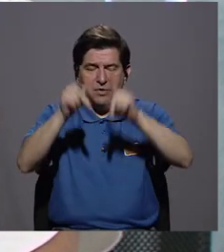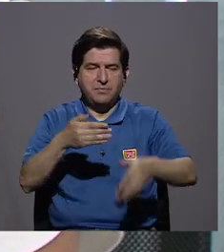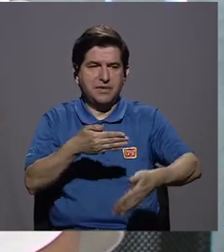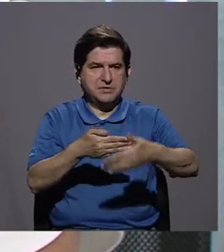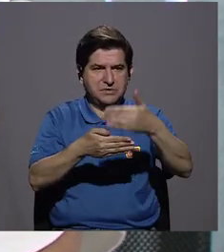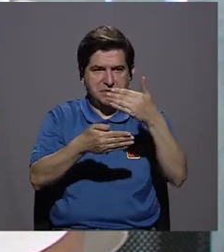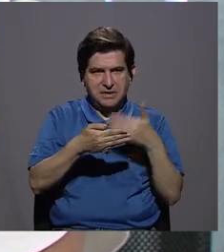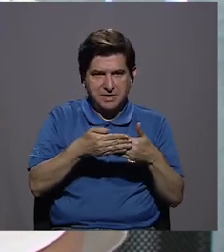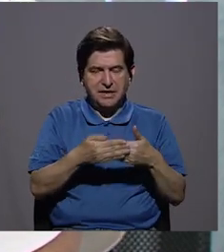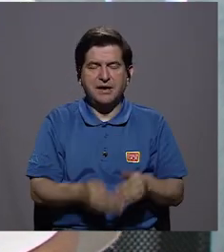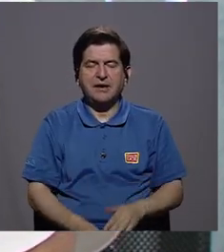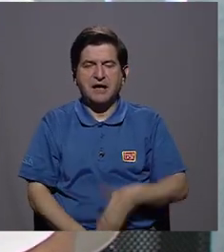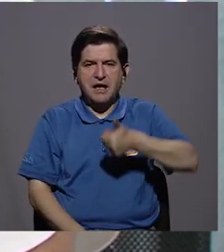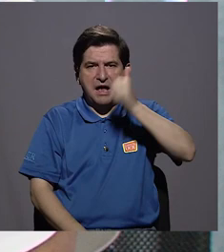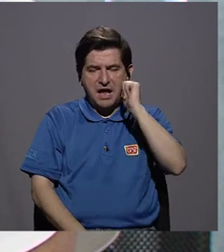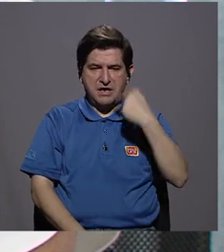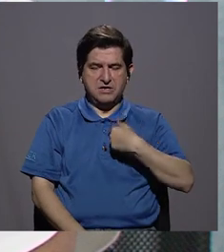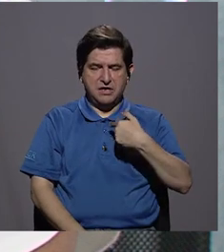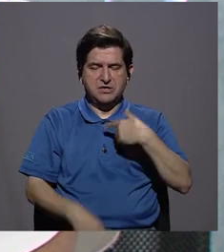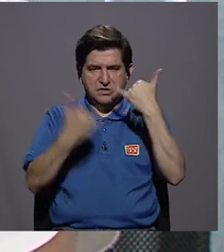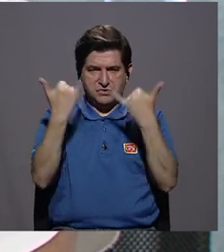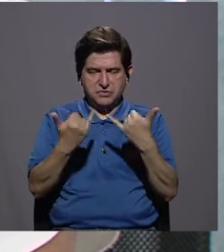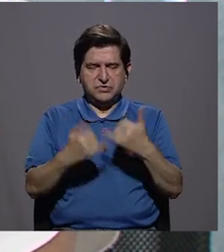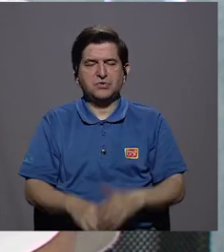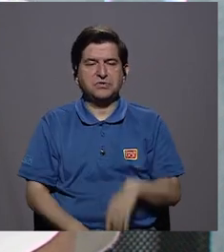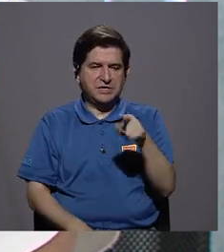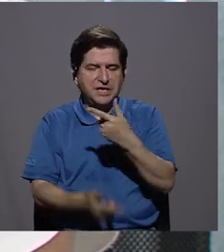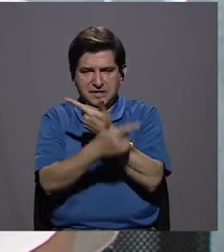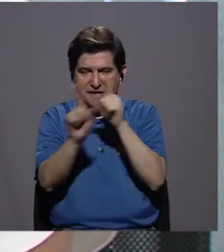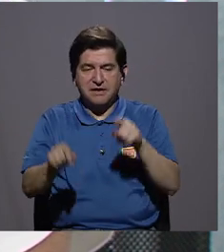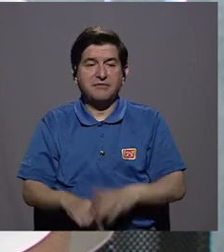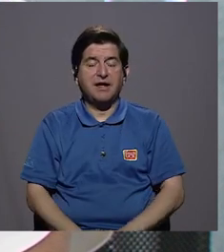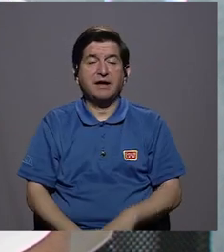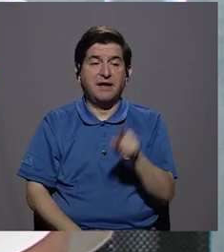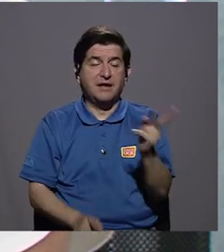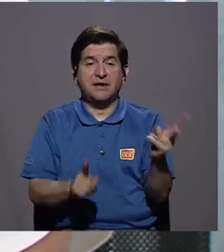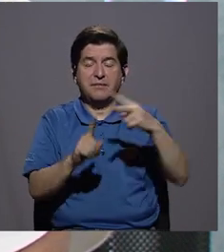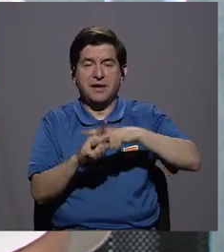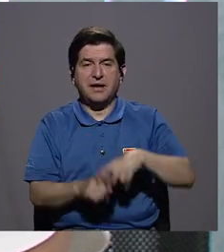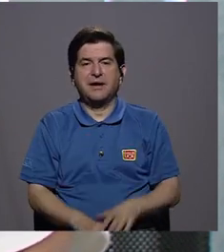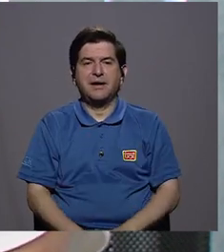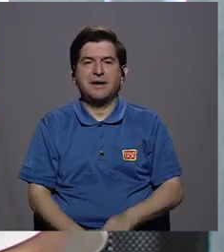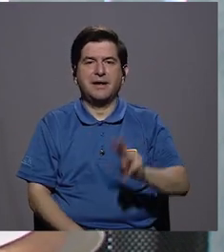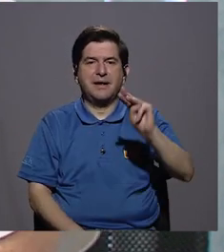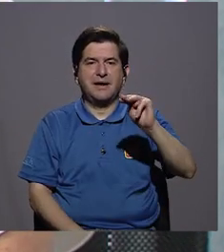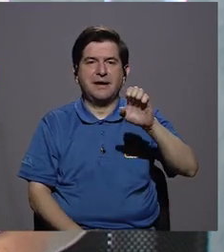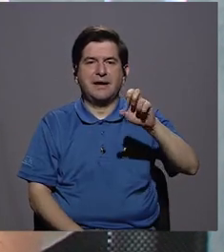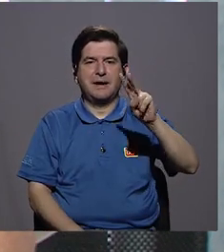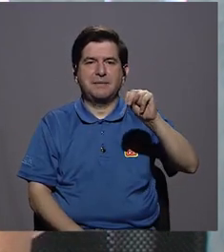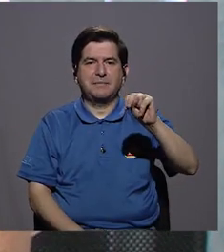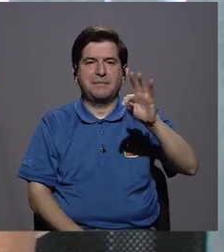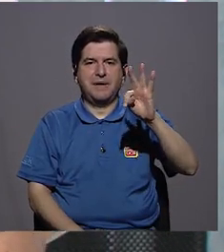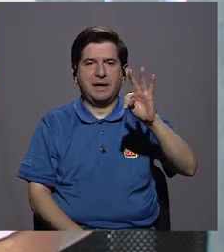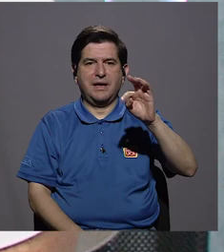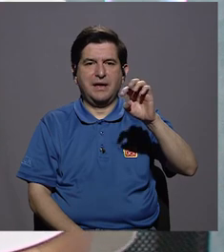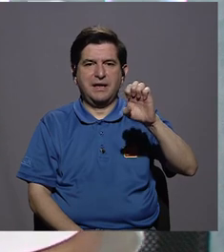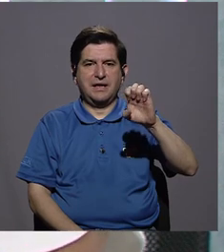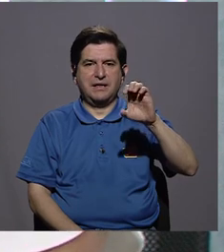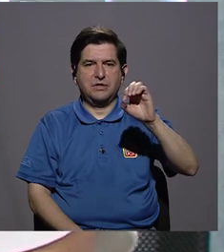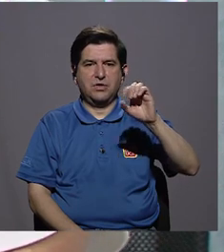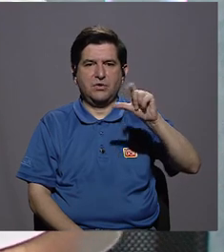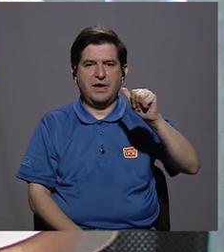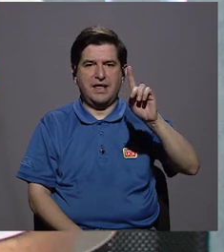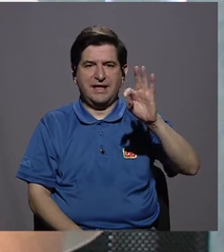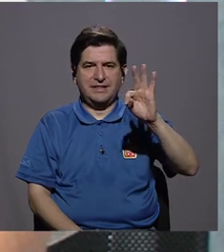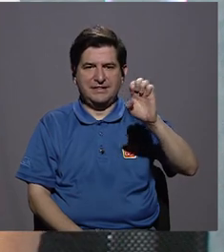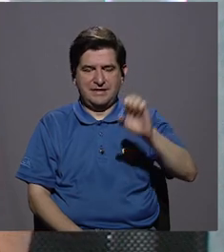le di de alta, le aplicaron mentiolet, que es lo que se usaba antes, pero a diestra y sinierza,